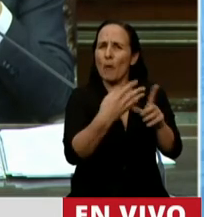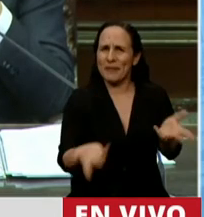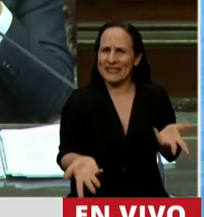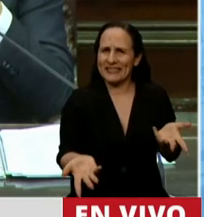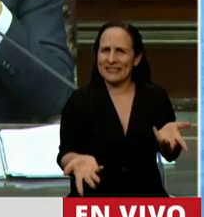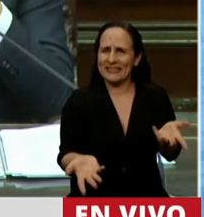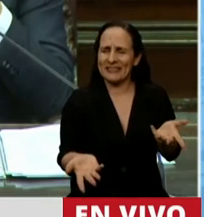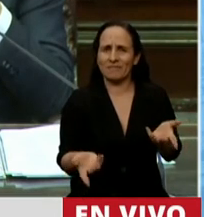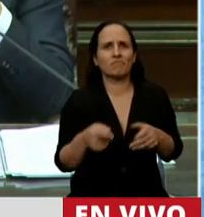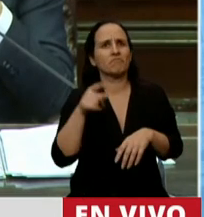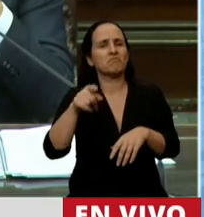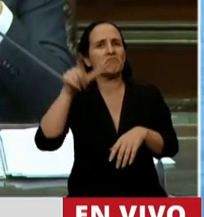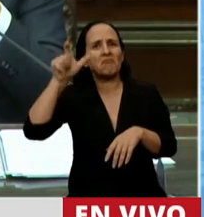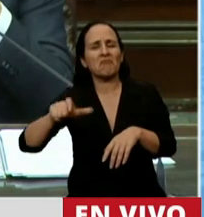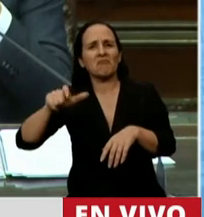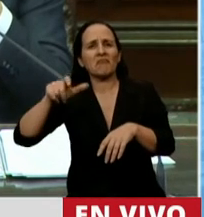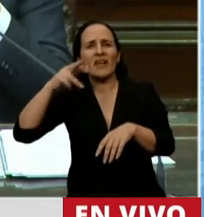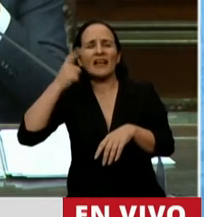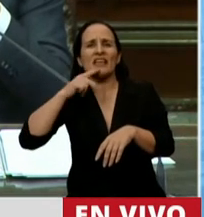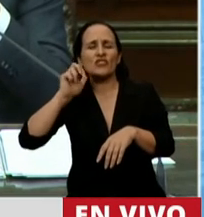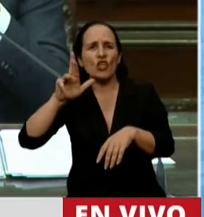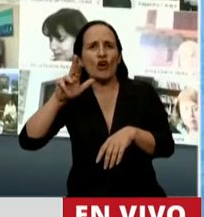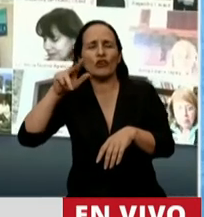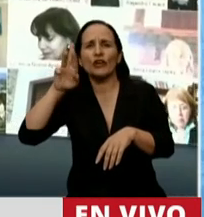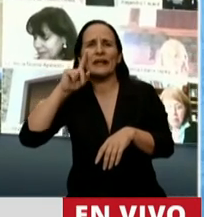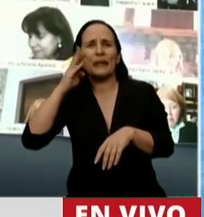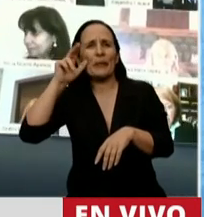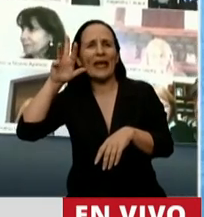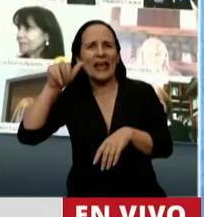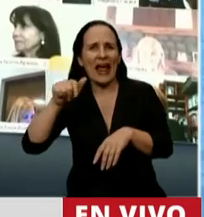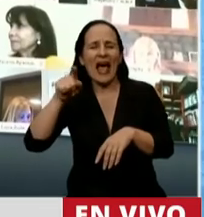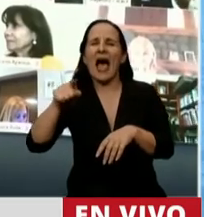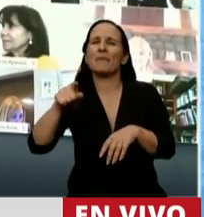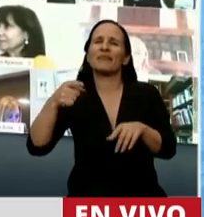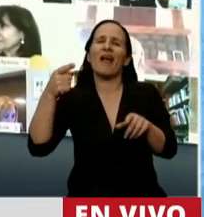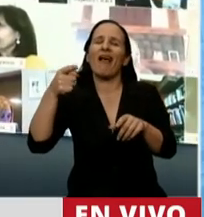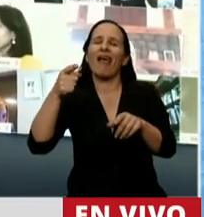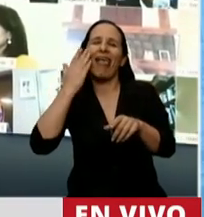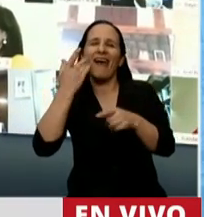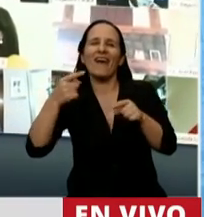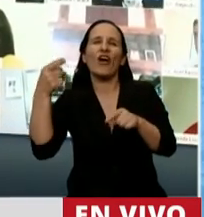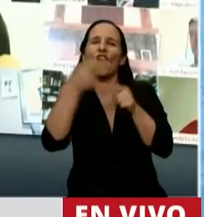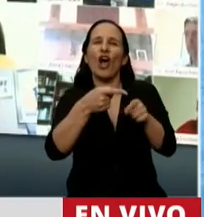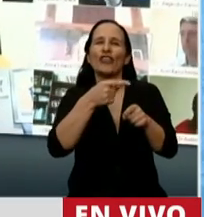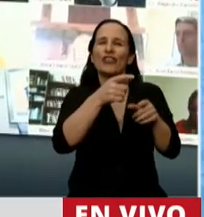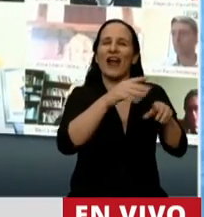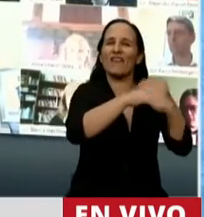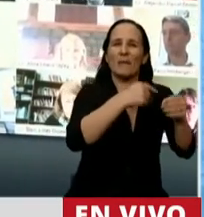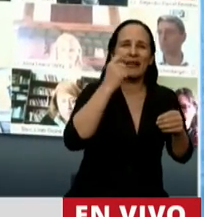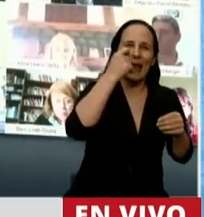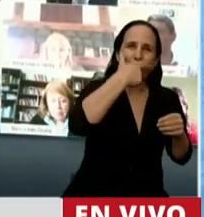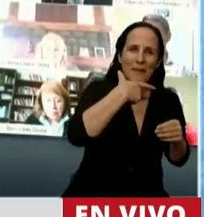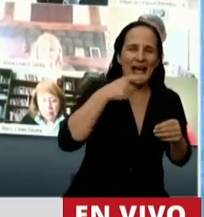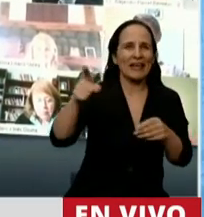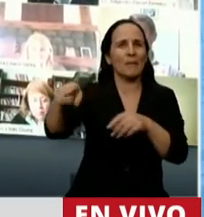Que detuvo a Ernesto Rivera a fines del 2016 por posteos contra la familia Macri. Esa fuerza política nos pide